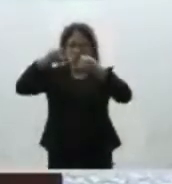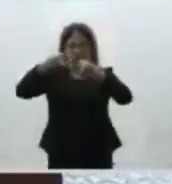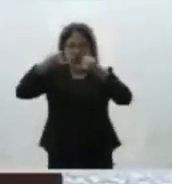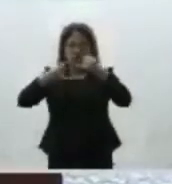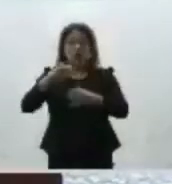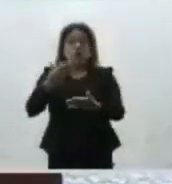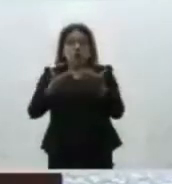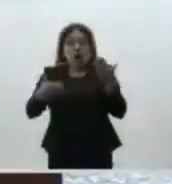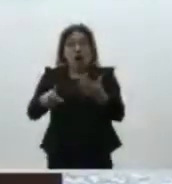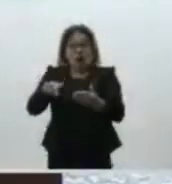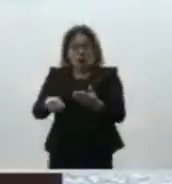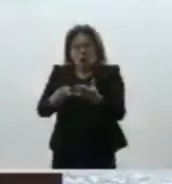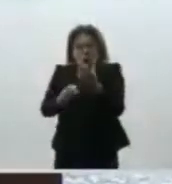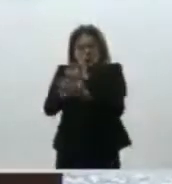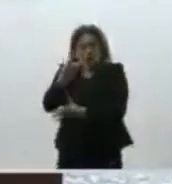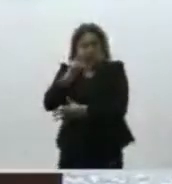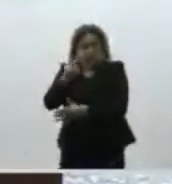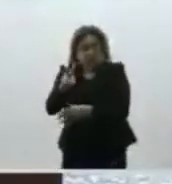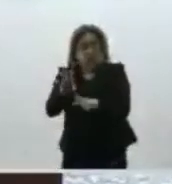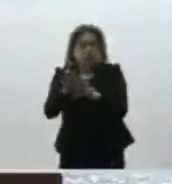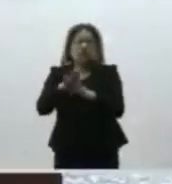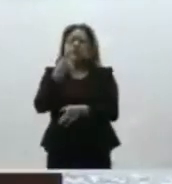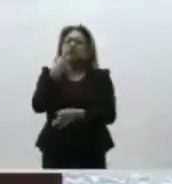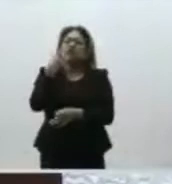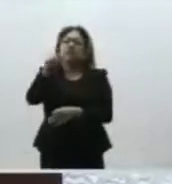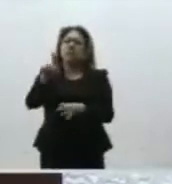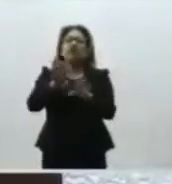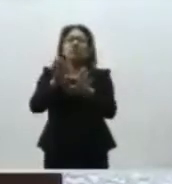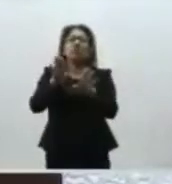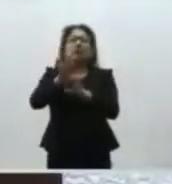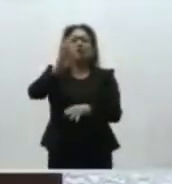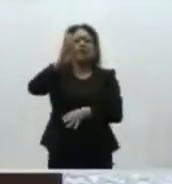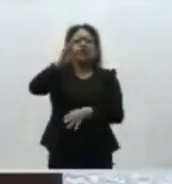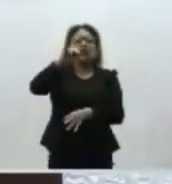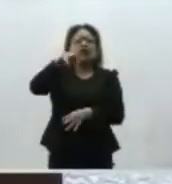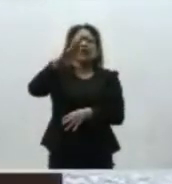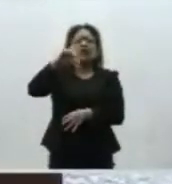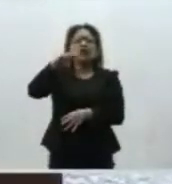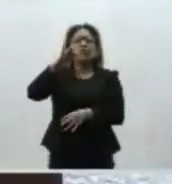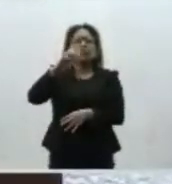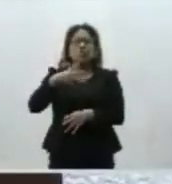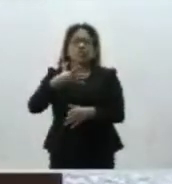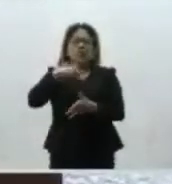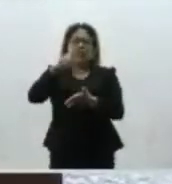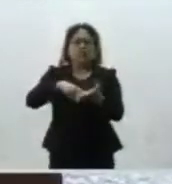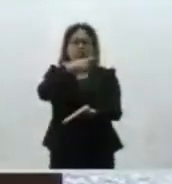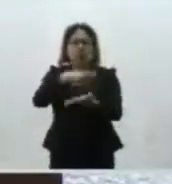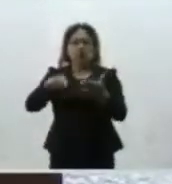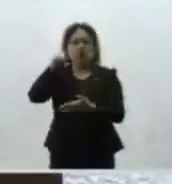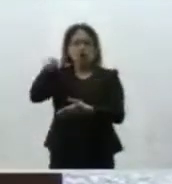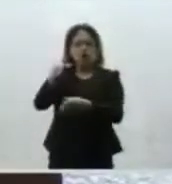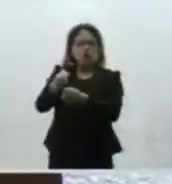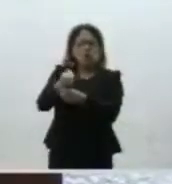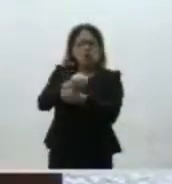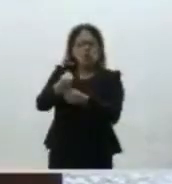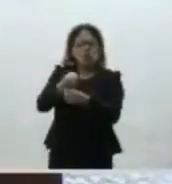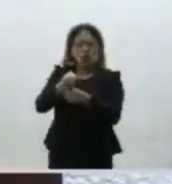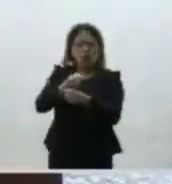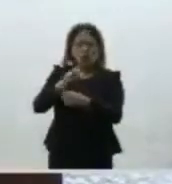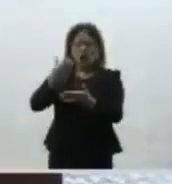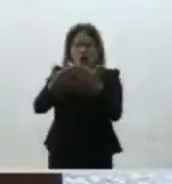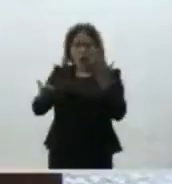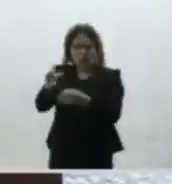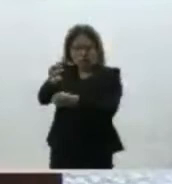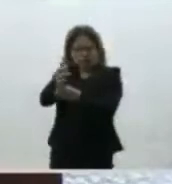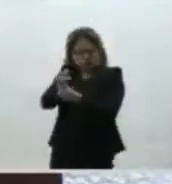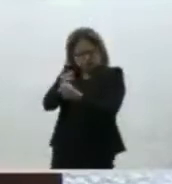es lo que sucedió en este asunto? Se denunció que existía un financiamiento paralelo por parte del partido político Morena. En la investigación